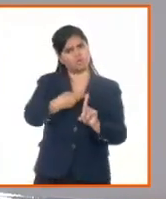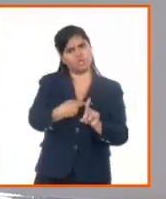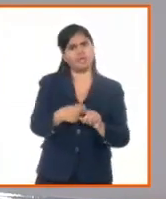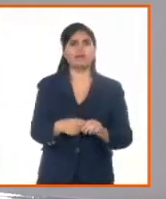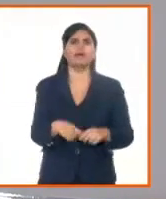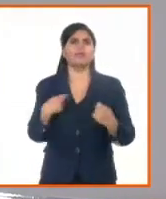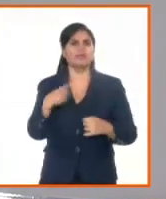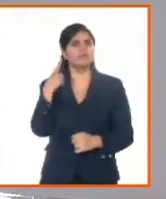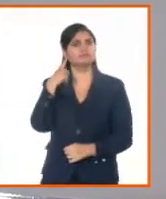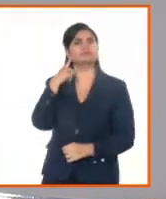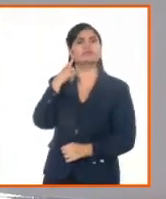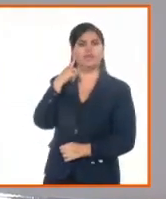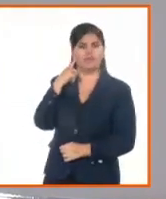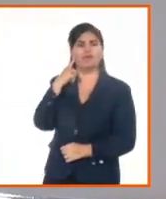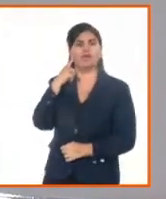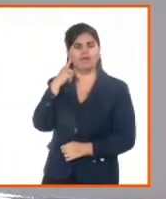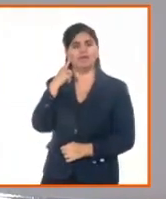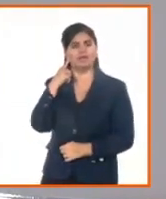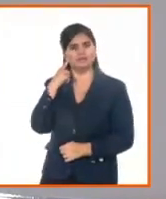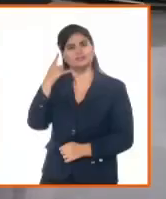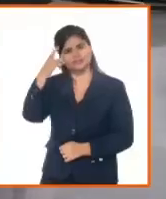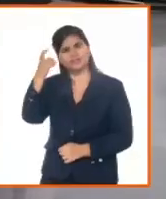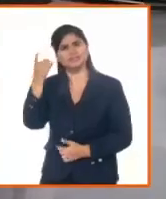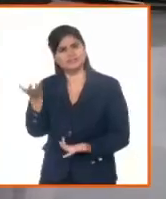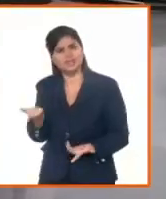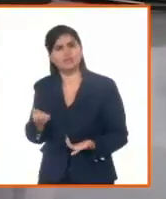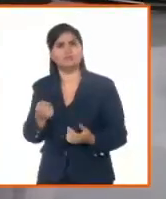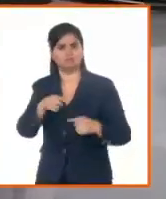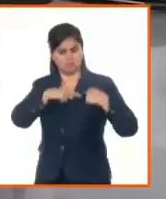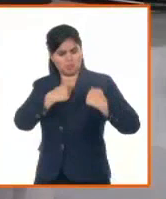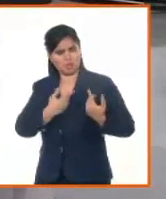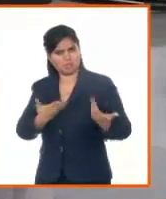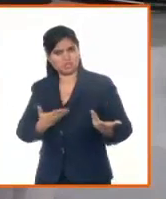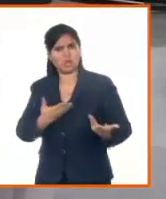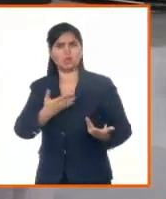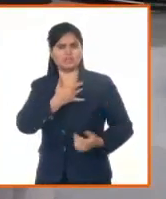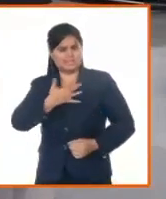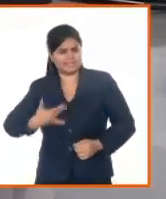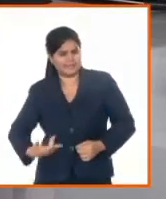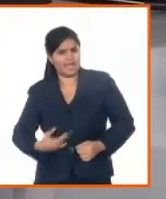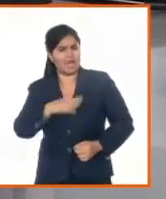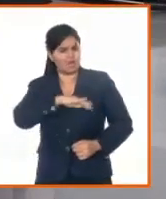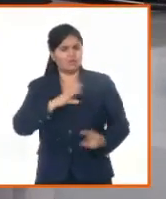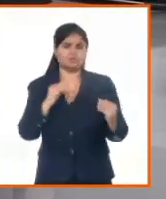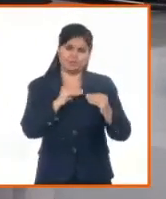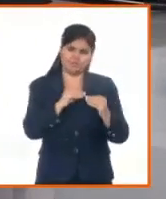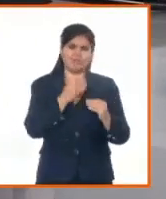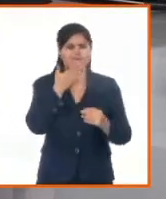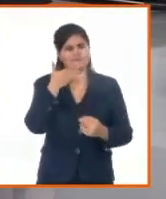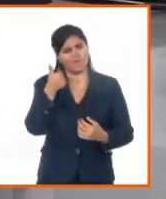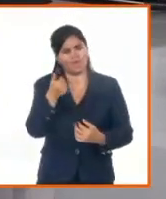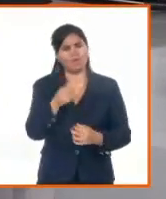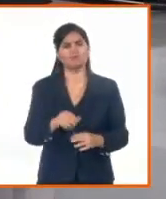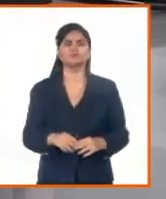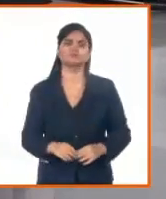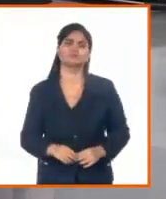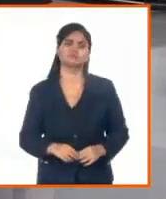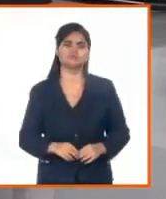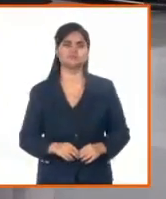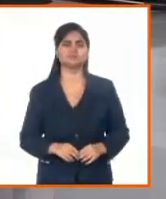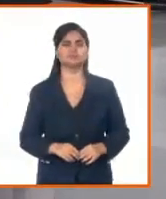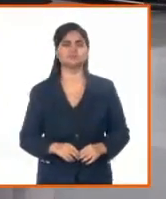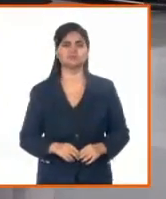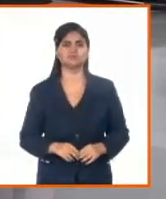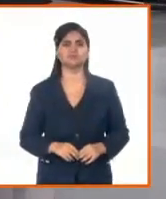escucharlo porque además es el destinatario del servicio. Ya sé que también han estado por colas, han hecho sus colas en las notarías, en los registros, para escuchar a la